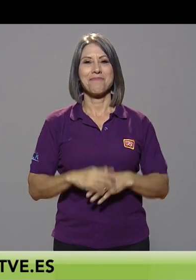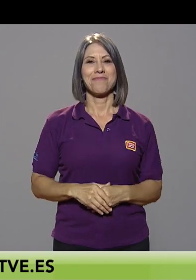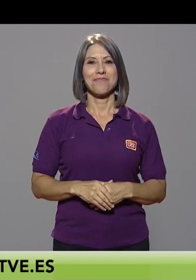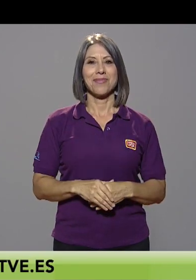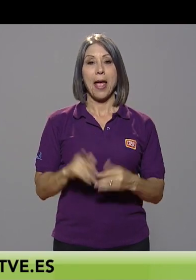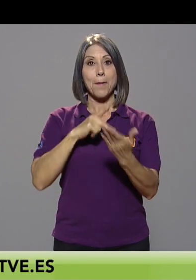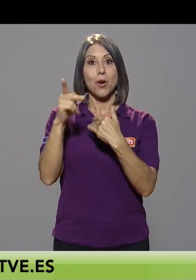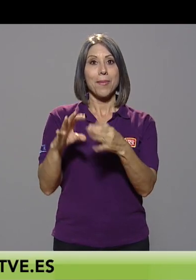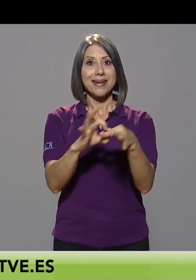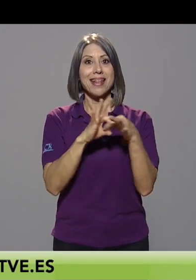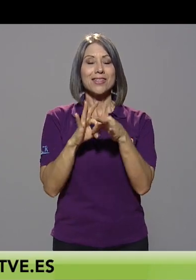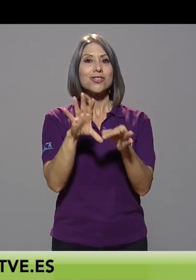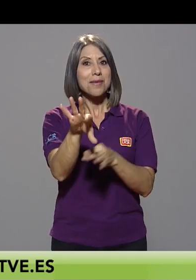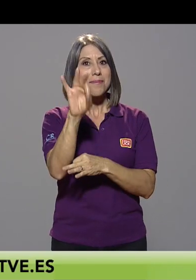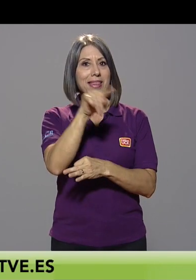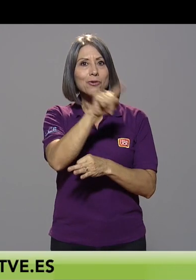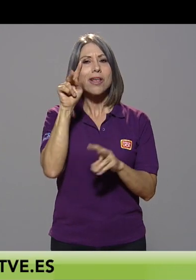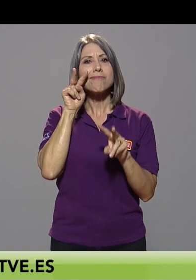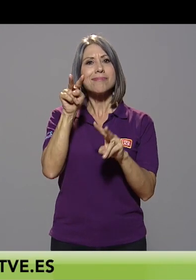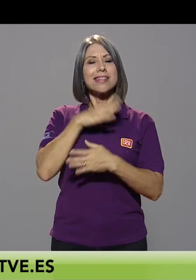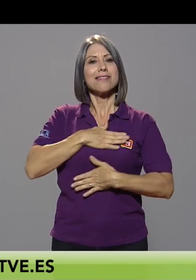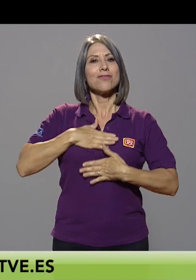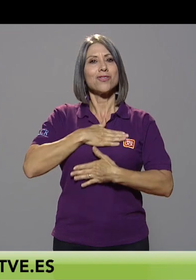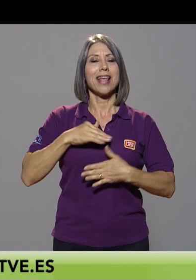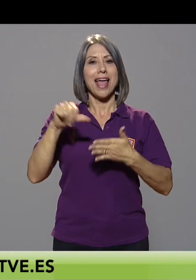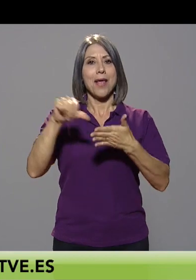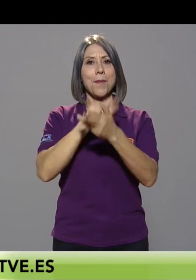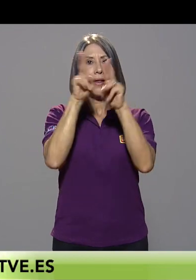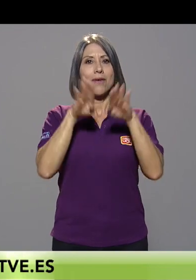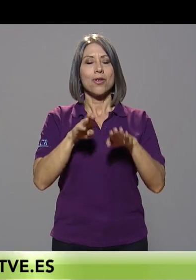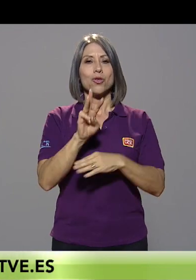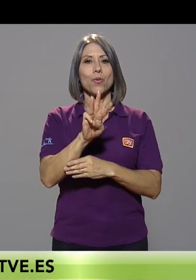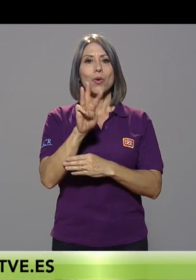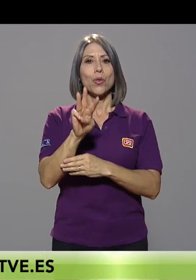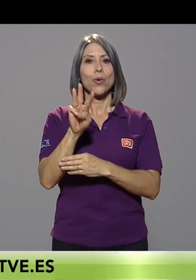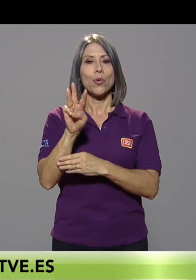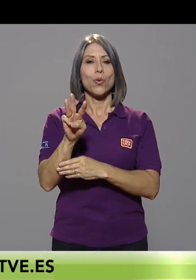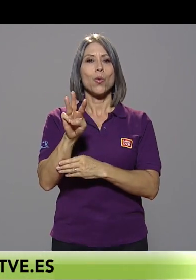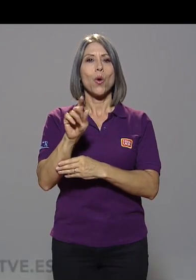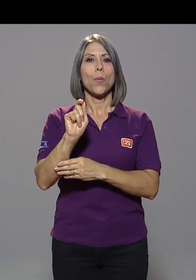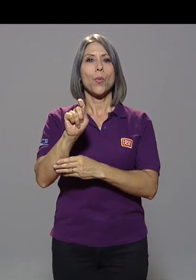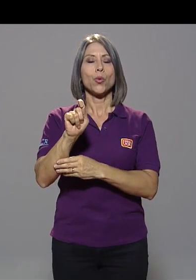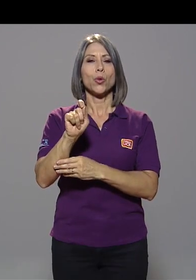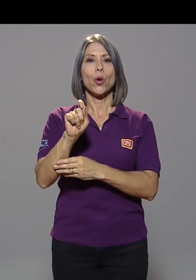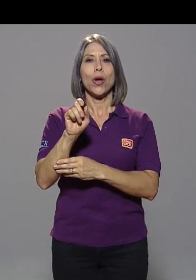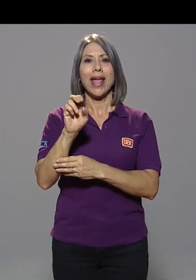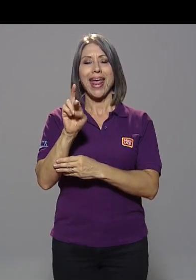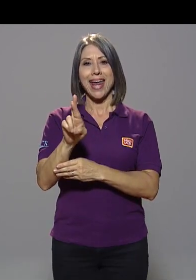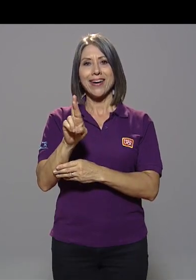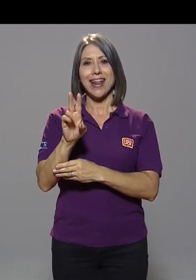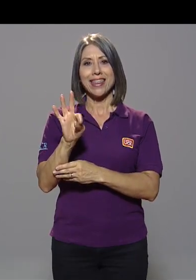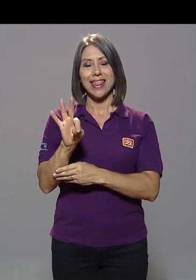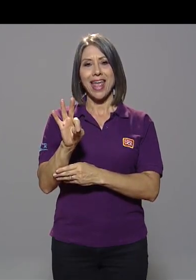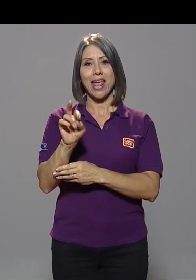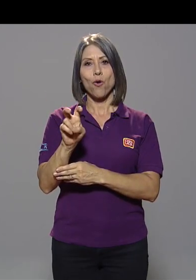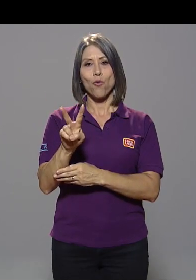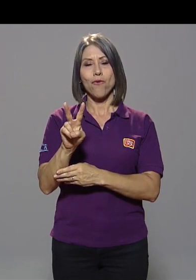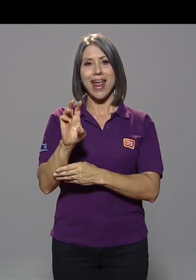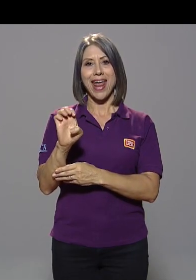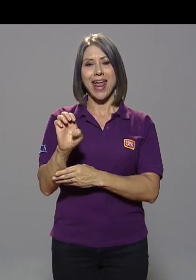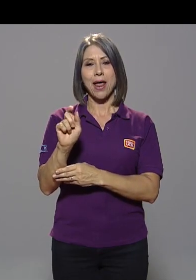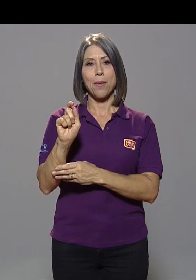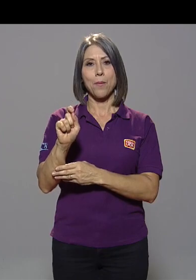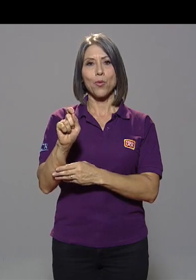Nexus le invita a disfrutar de esta producción en el sitio web www.rtve